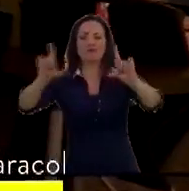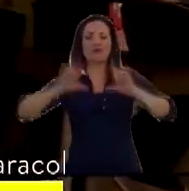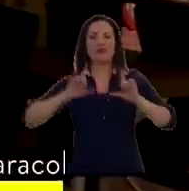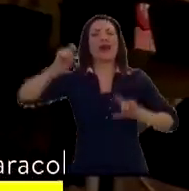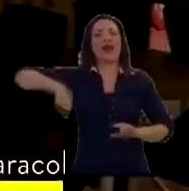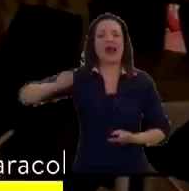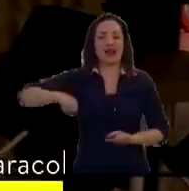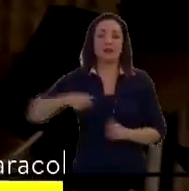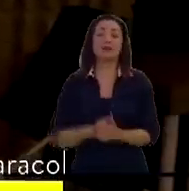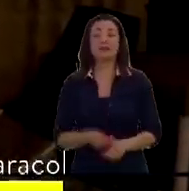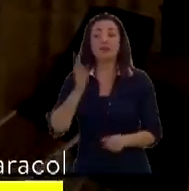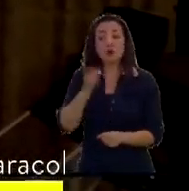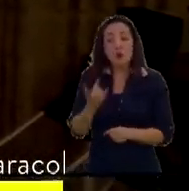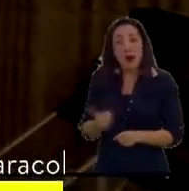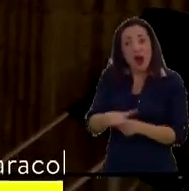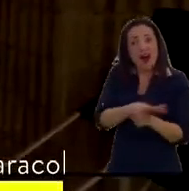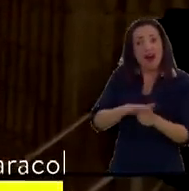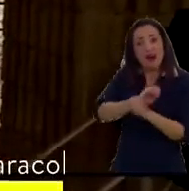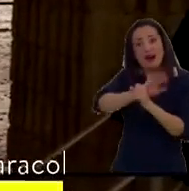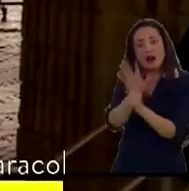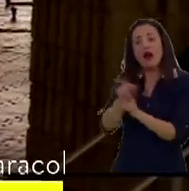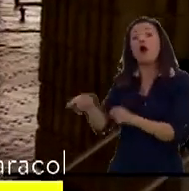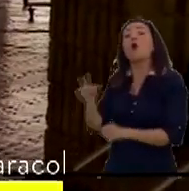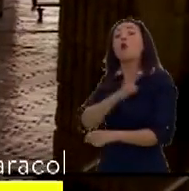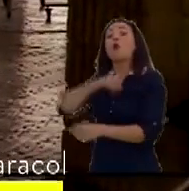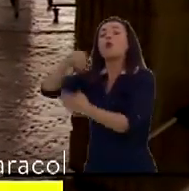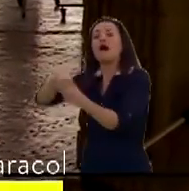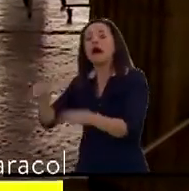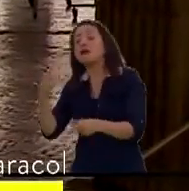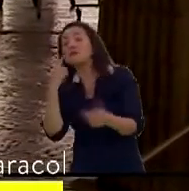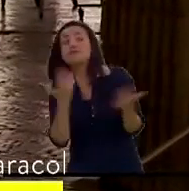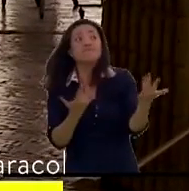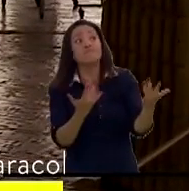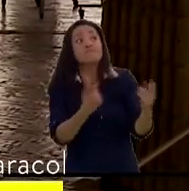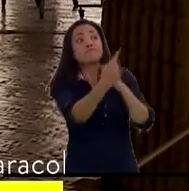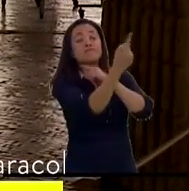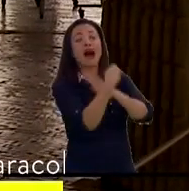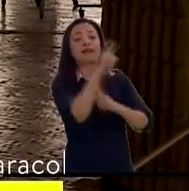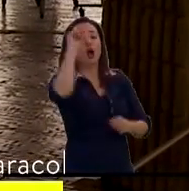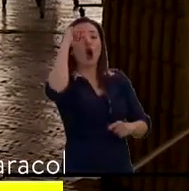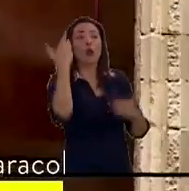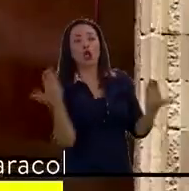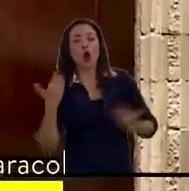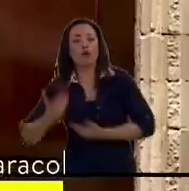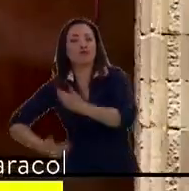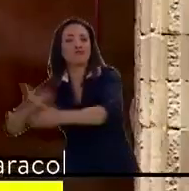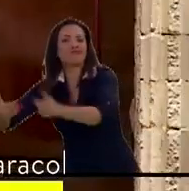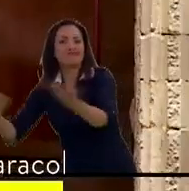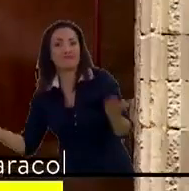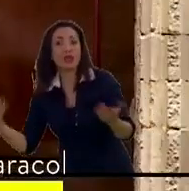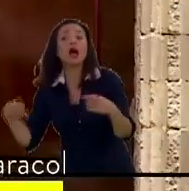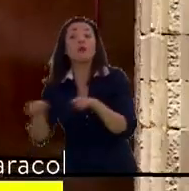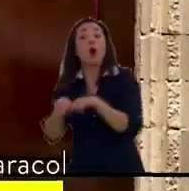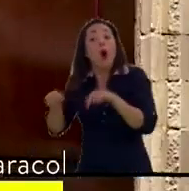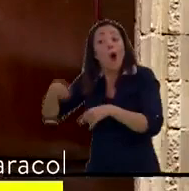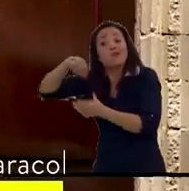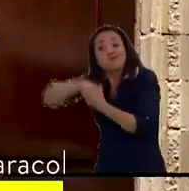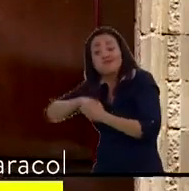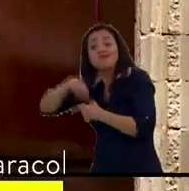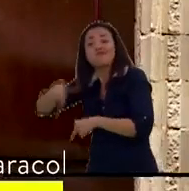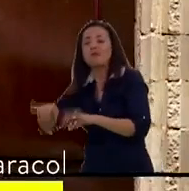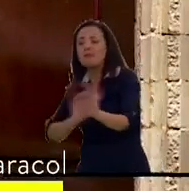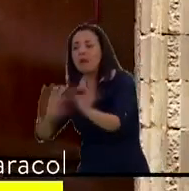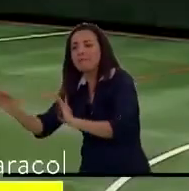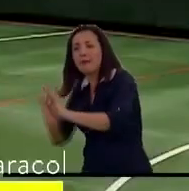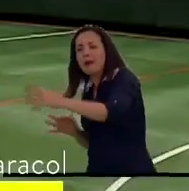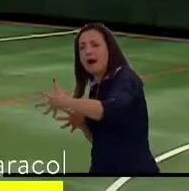la situación de crisis sanitaria, la Universidad Libre también está a la espera de las directrices del Gobierno Nacional y a la par internamente haciendo